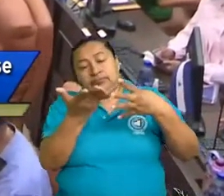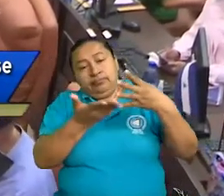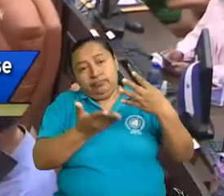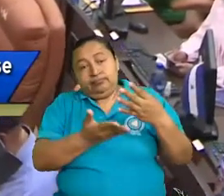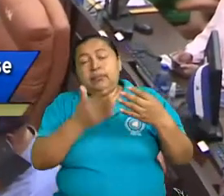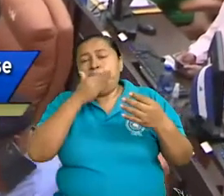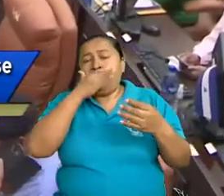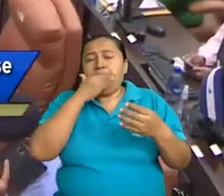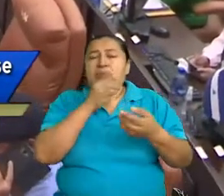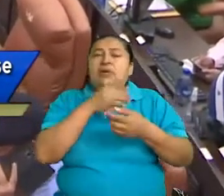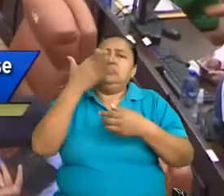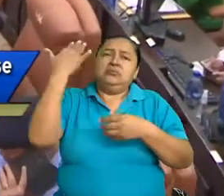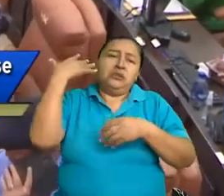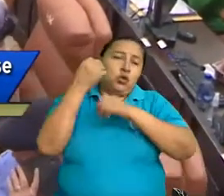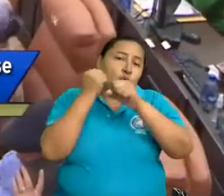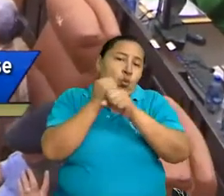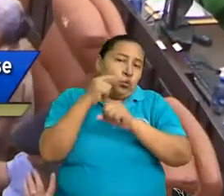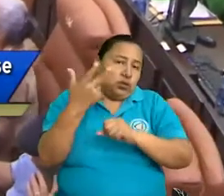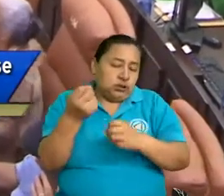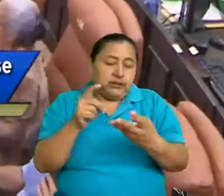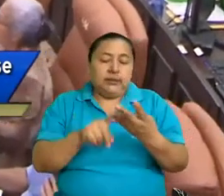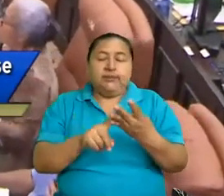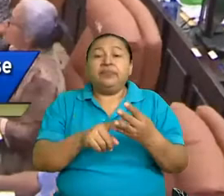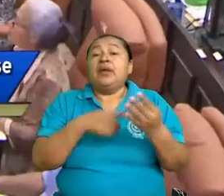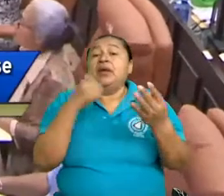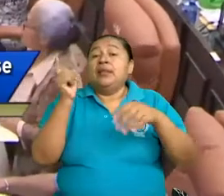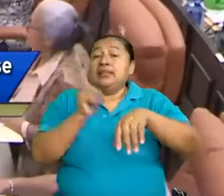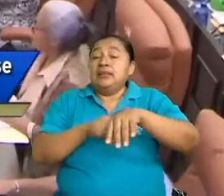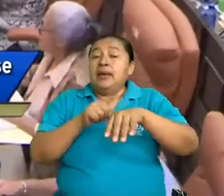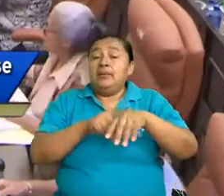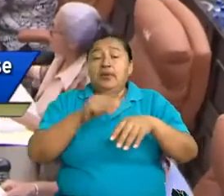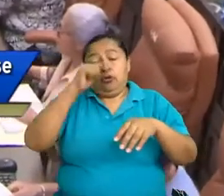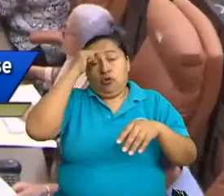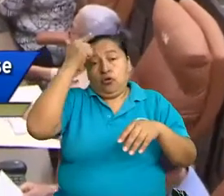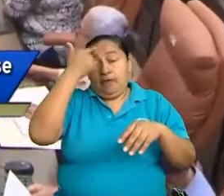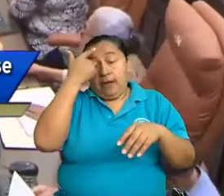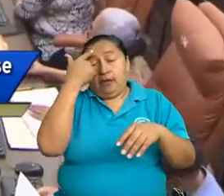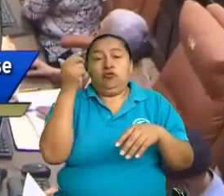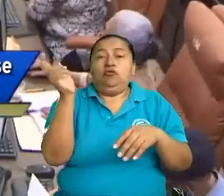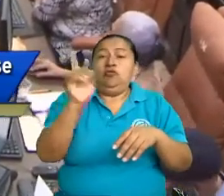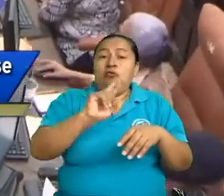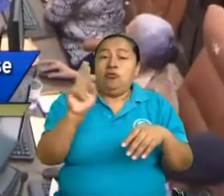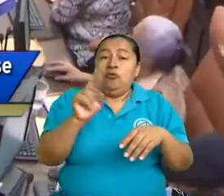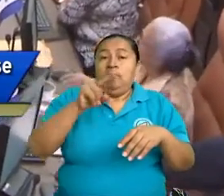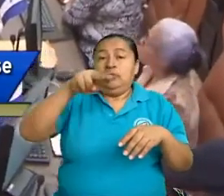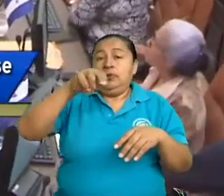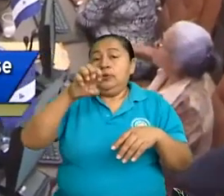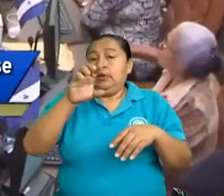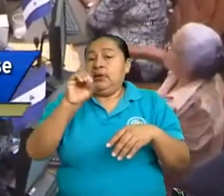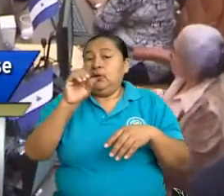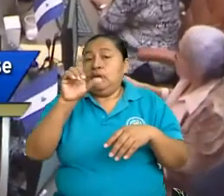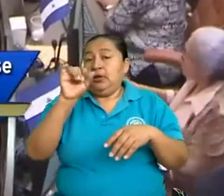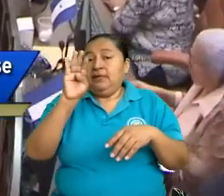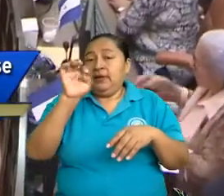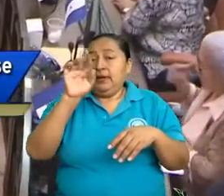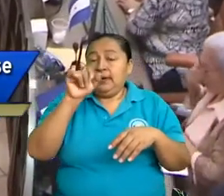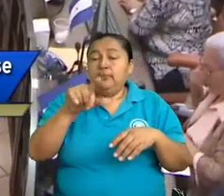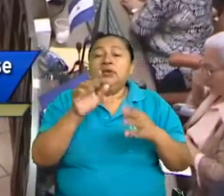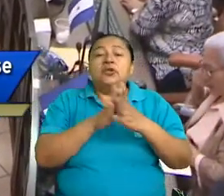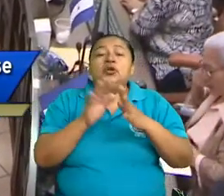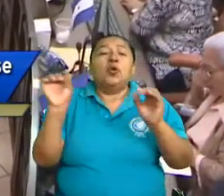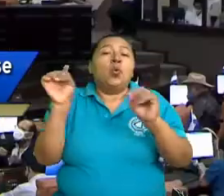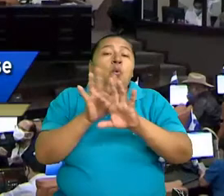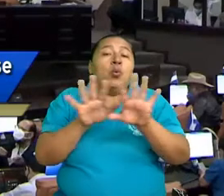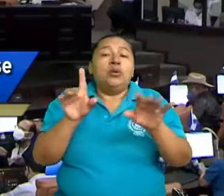en los años 80, se revisaron los períodos de los gobiernos neoliberales y los últimos 13 años y